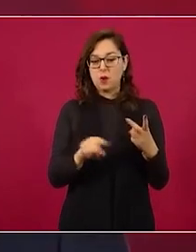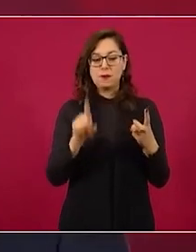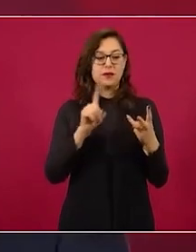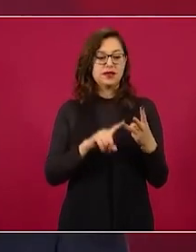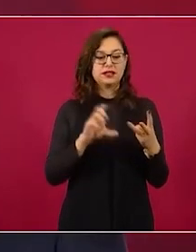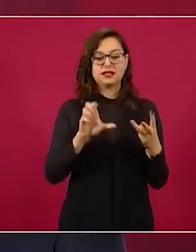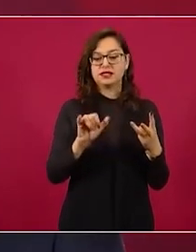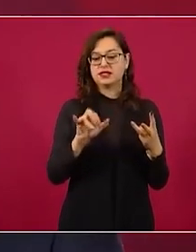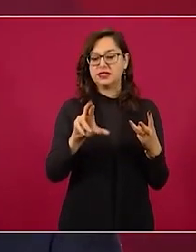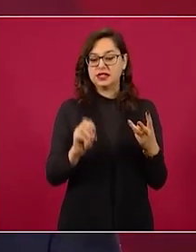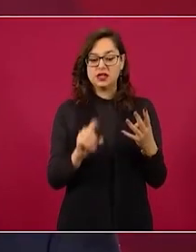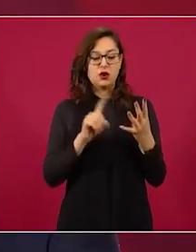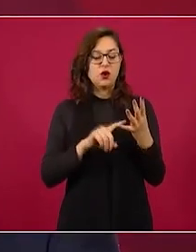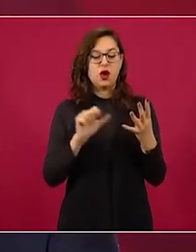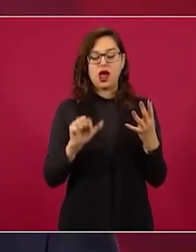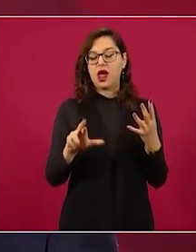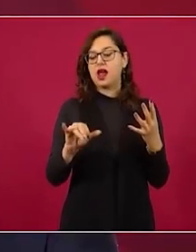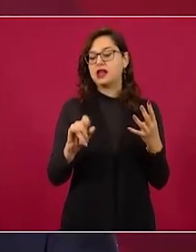Aristegui